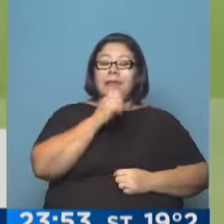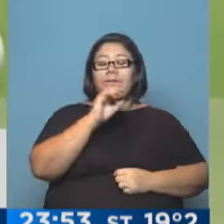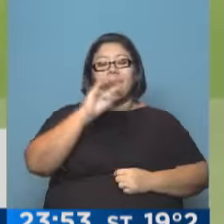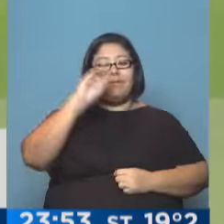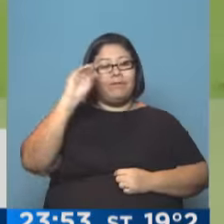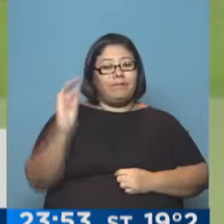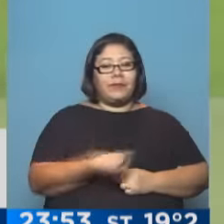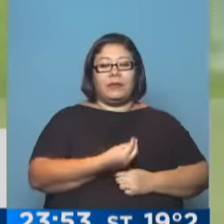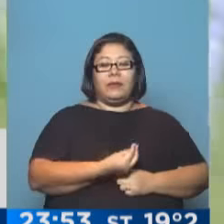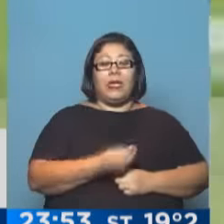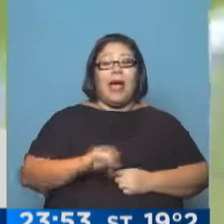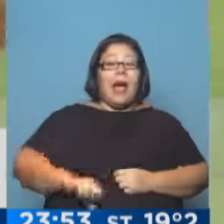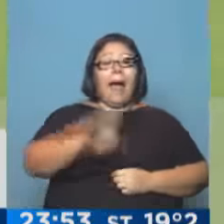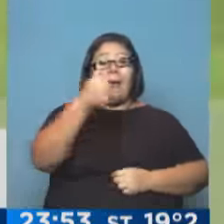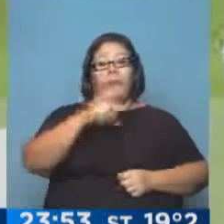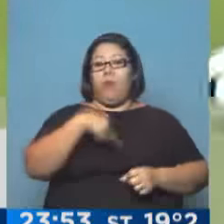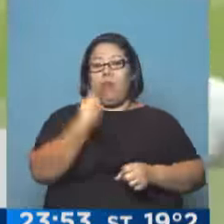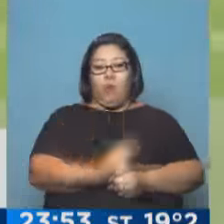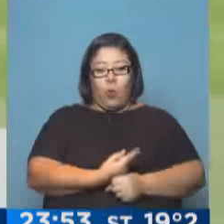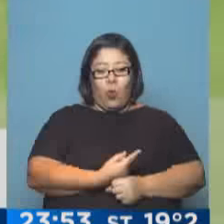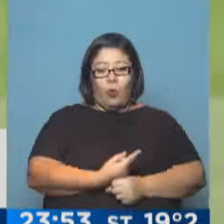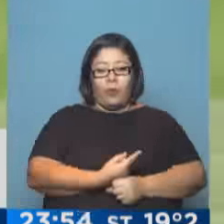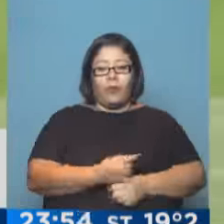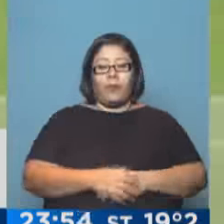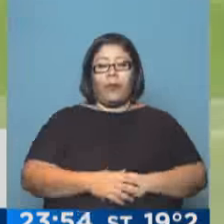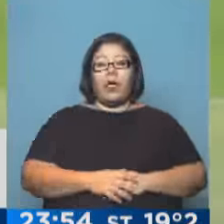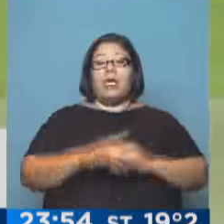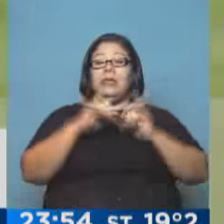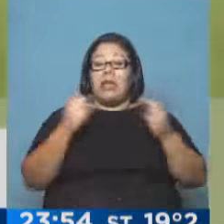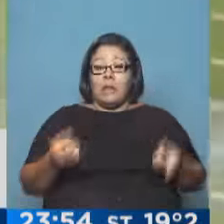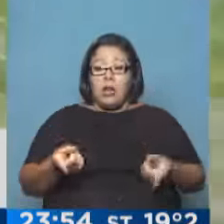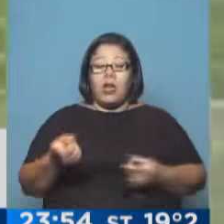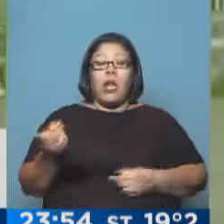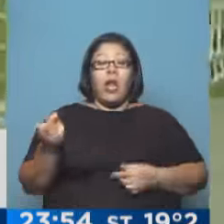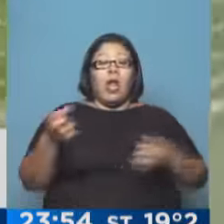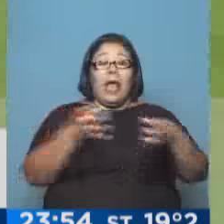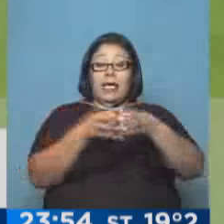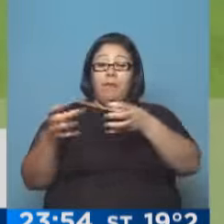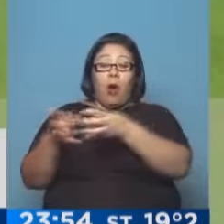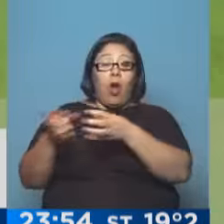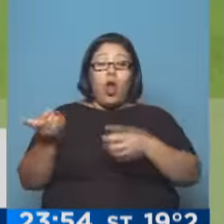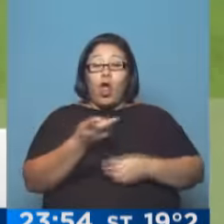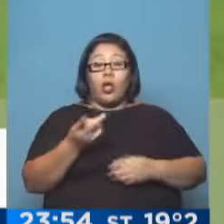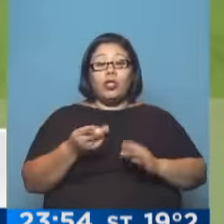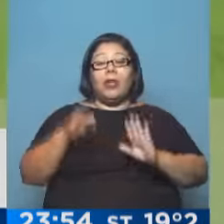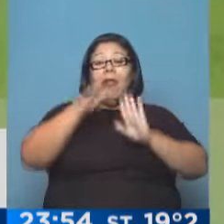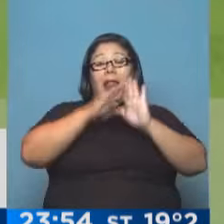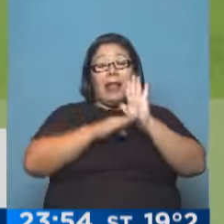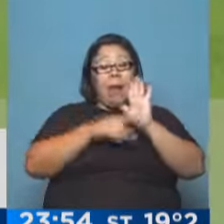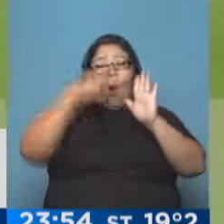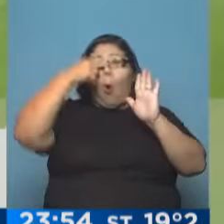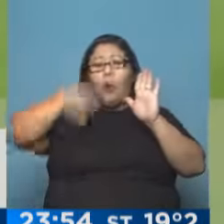triunfos. Por lo menos en estas últimas fechas. Y además era un duelo de dos equipos que están en la zona baja. Son los últimos que tiene